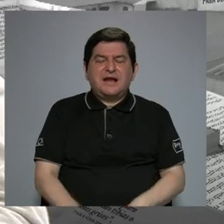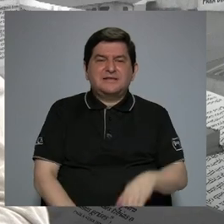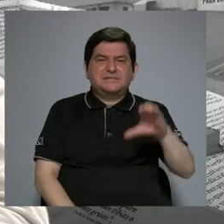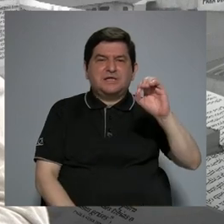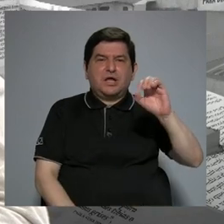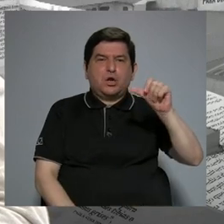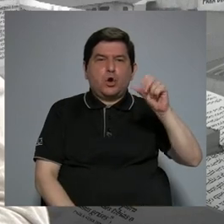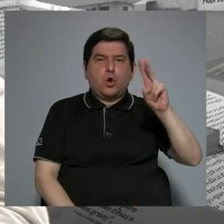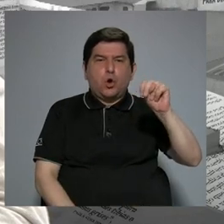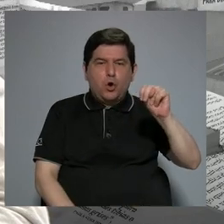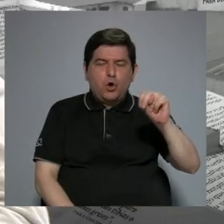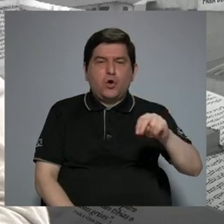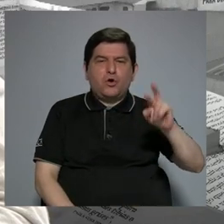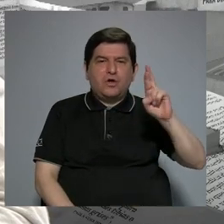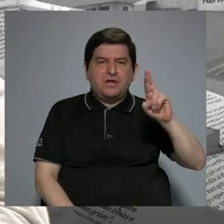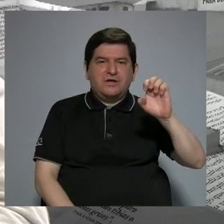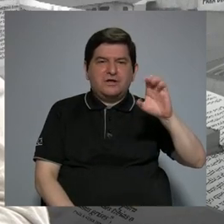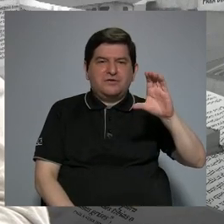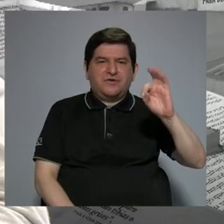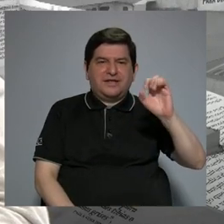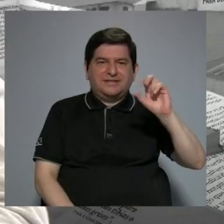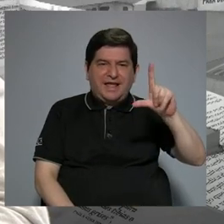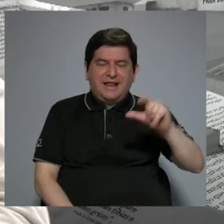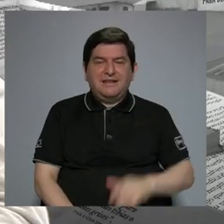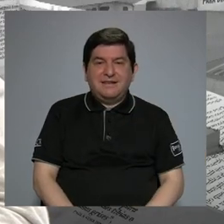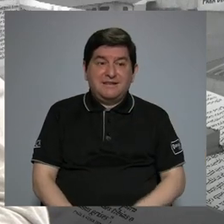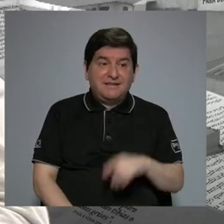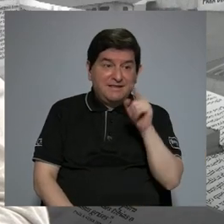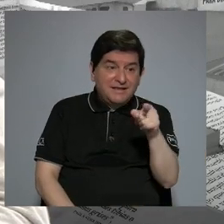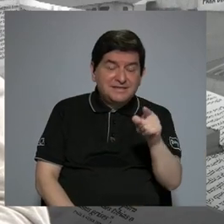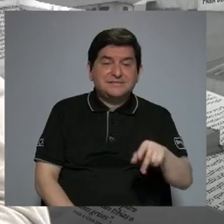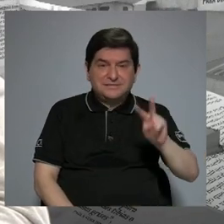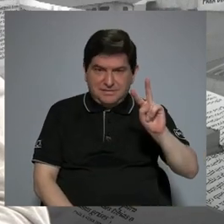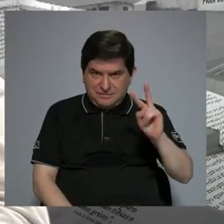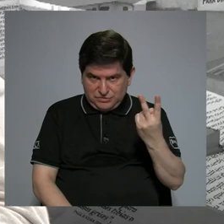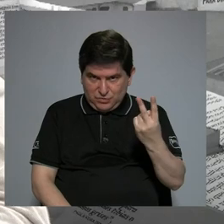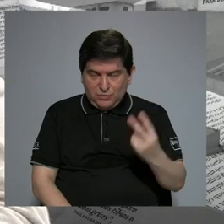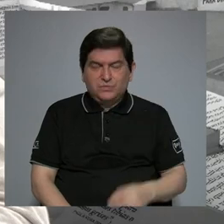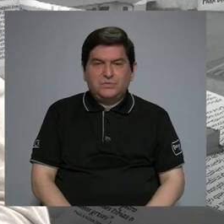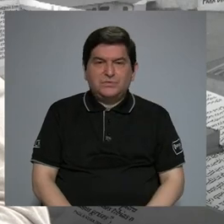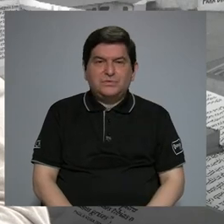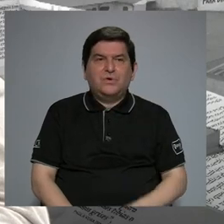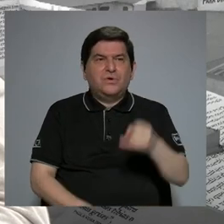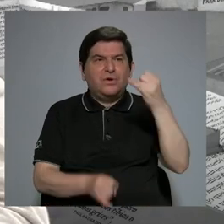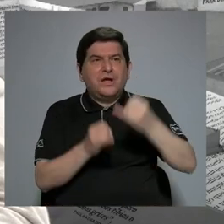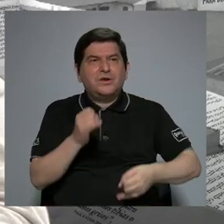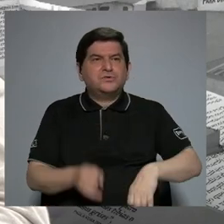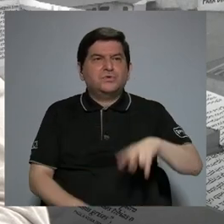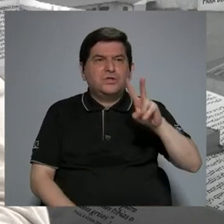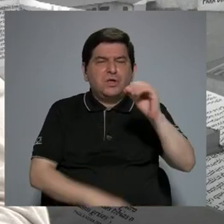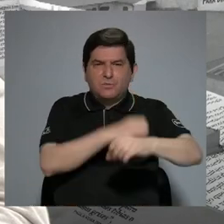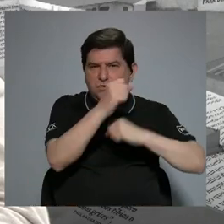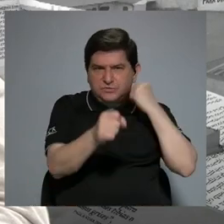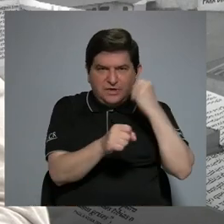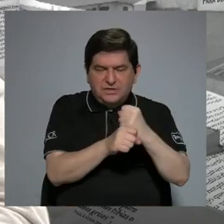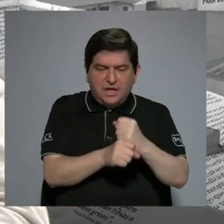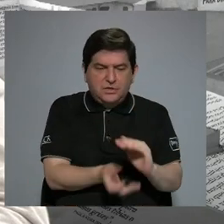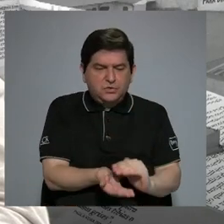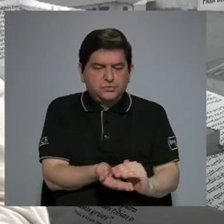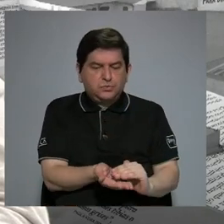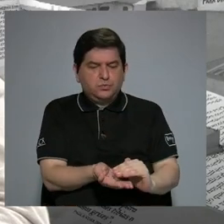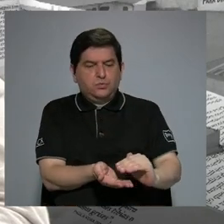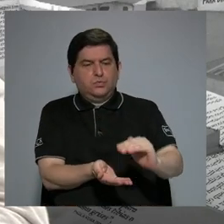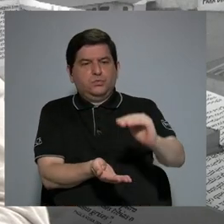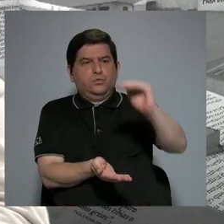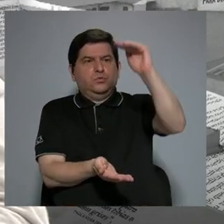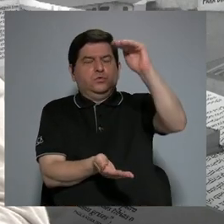y esto también es porque es el cáncer colorectal el que en las últimas dos décadas ha subido más